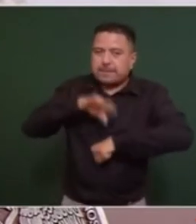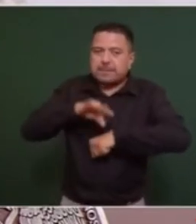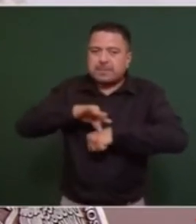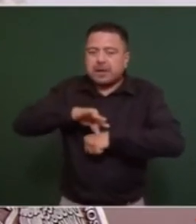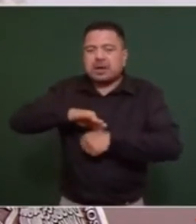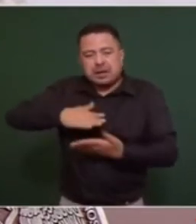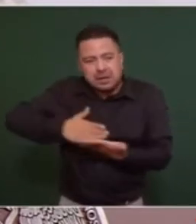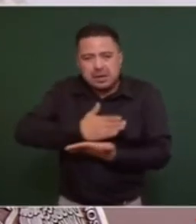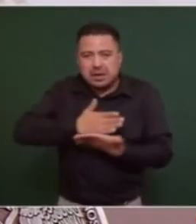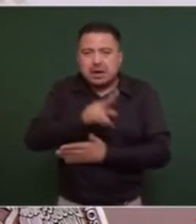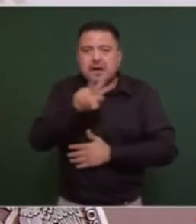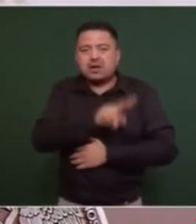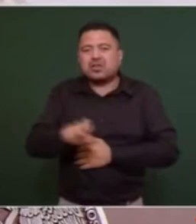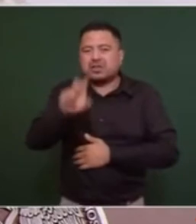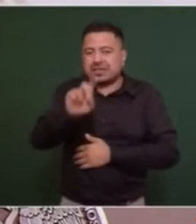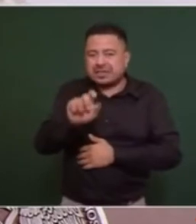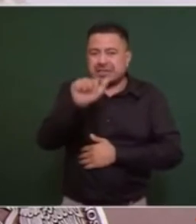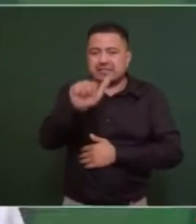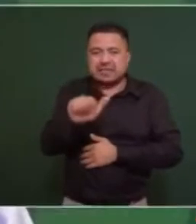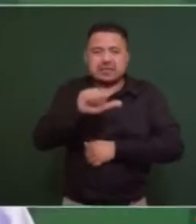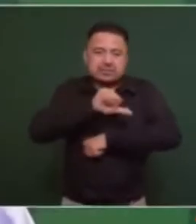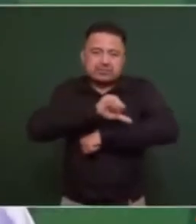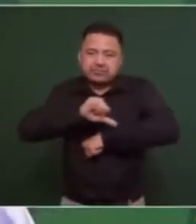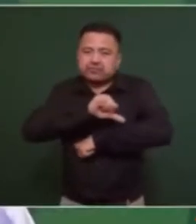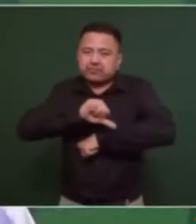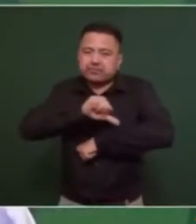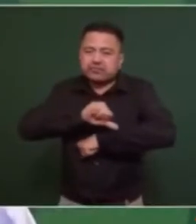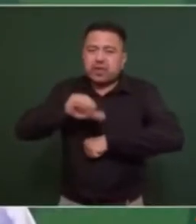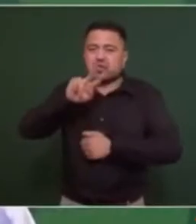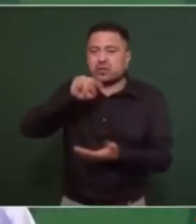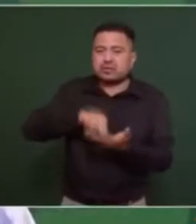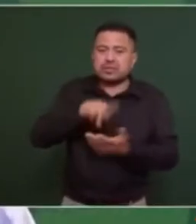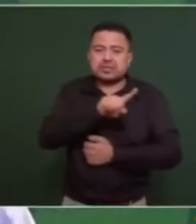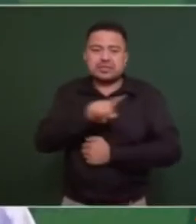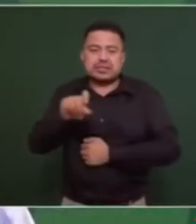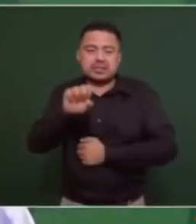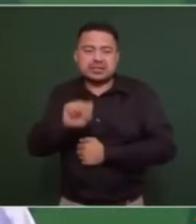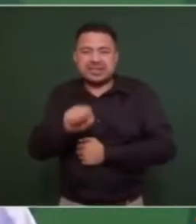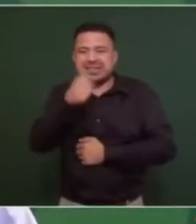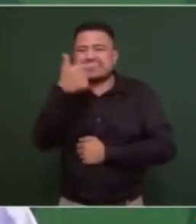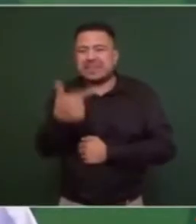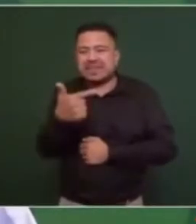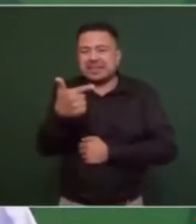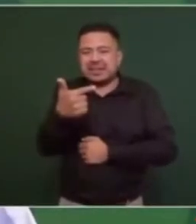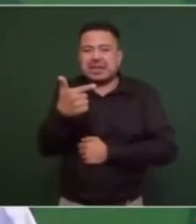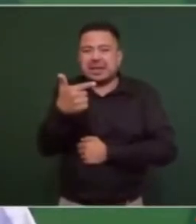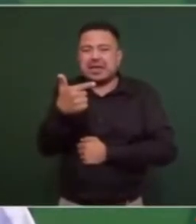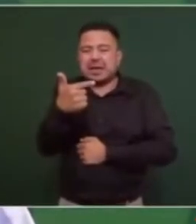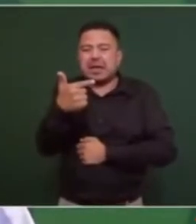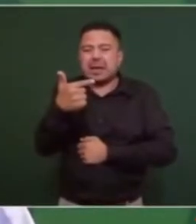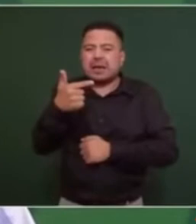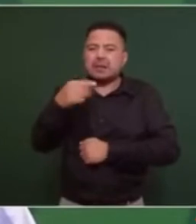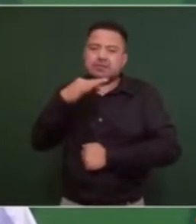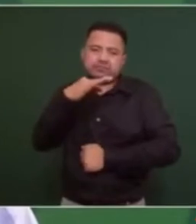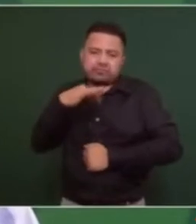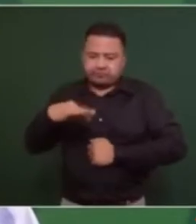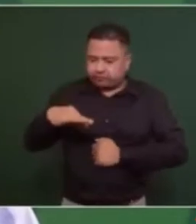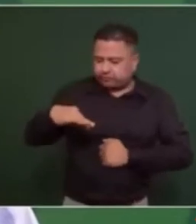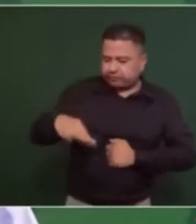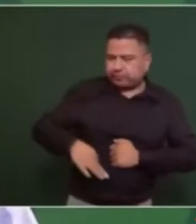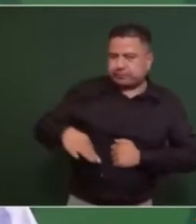se han realizado 236 cirugías, 2.167 sesiones de diálisis